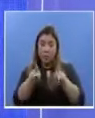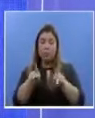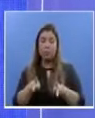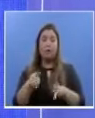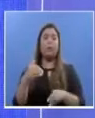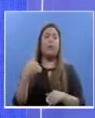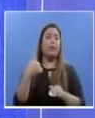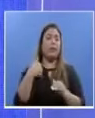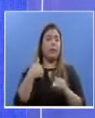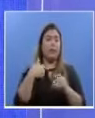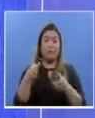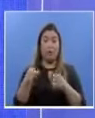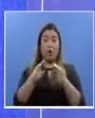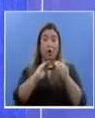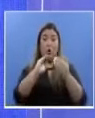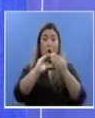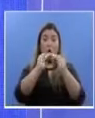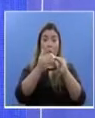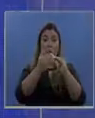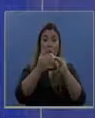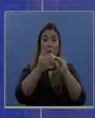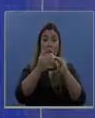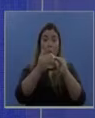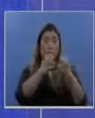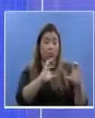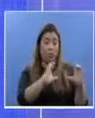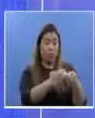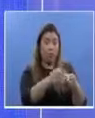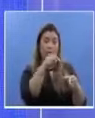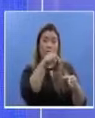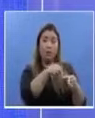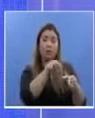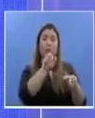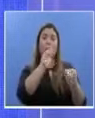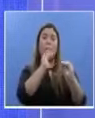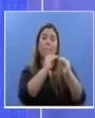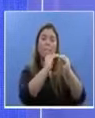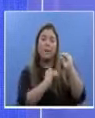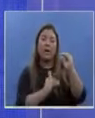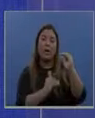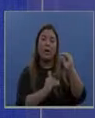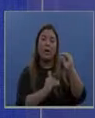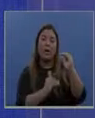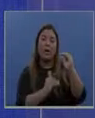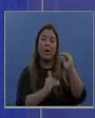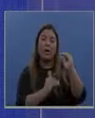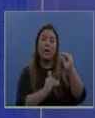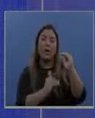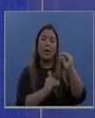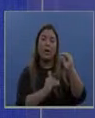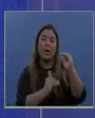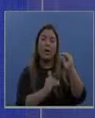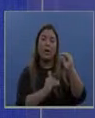por encima de uno. Hemos reforzado este personal